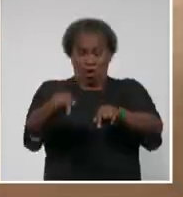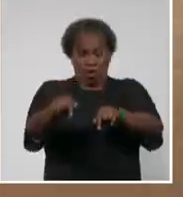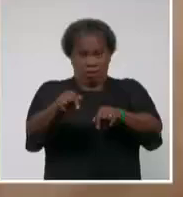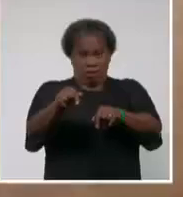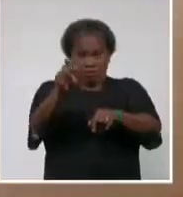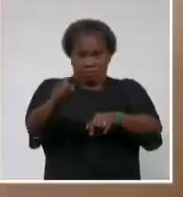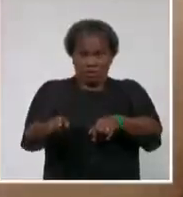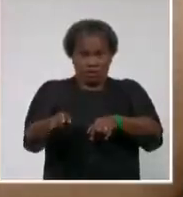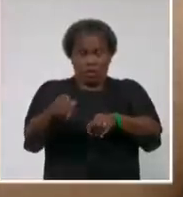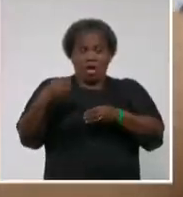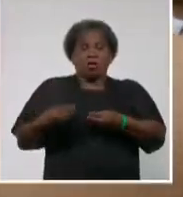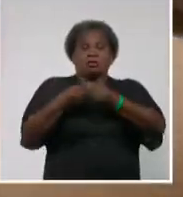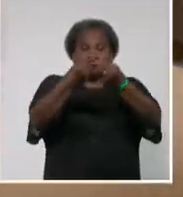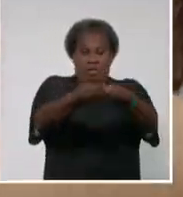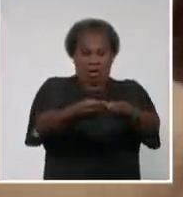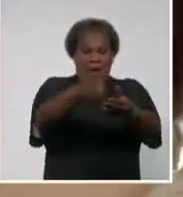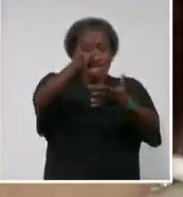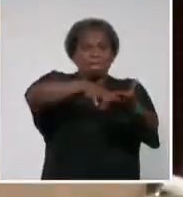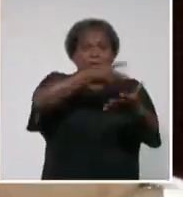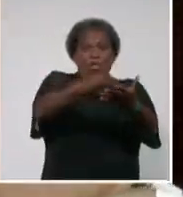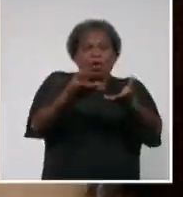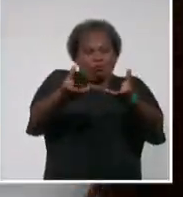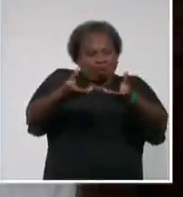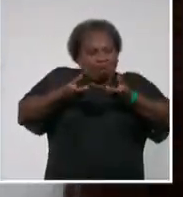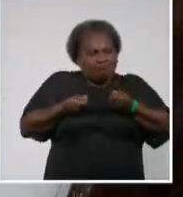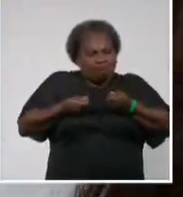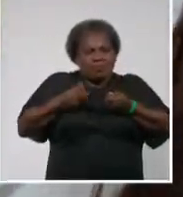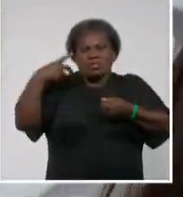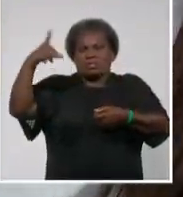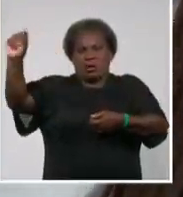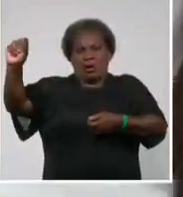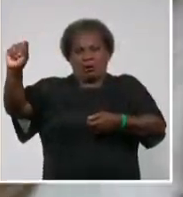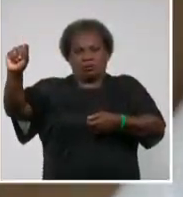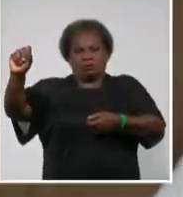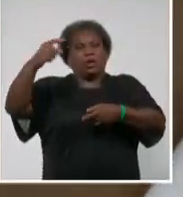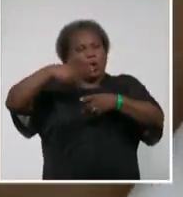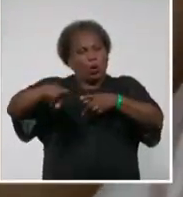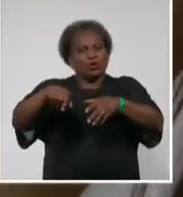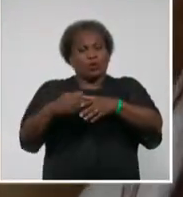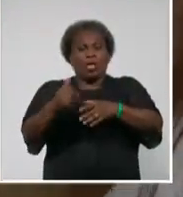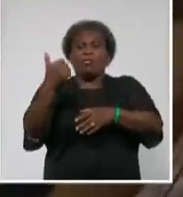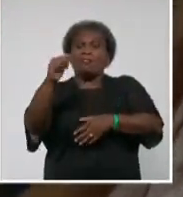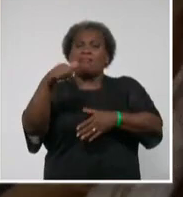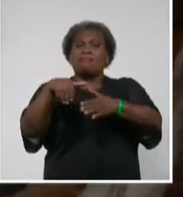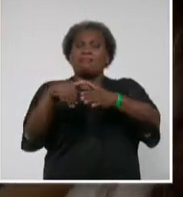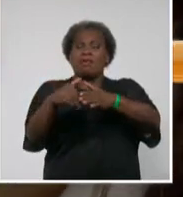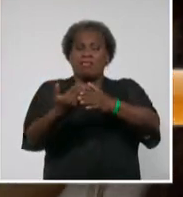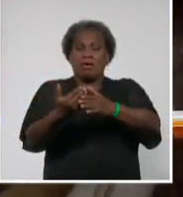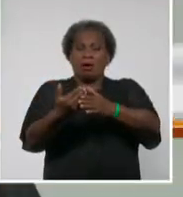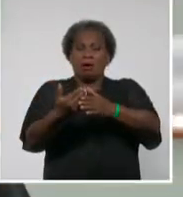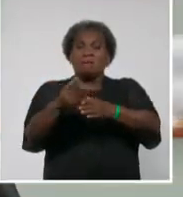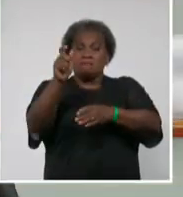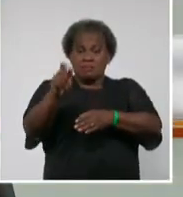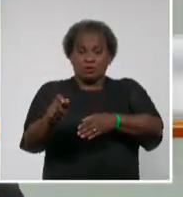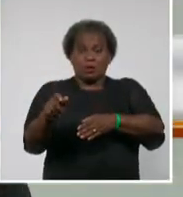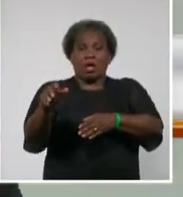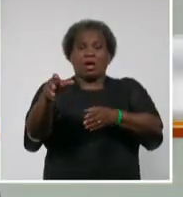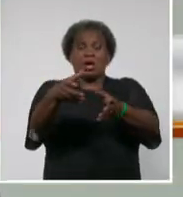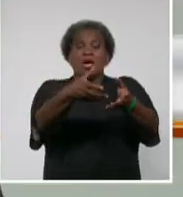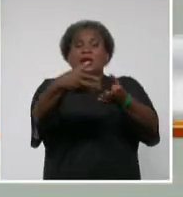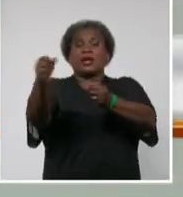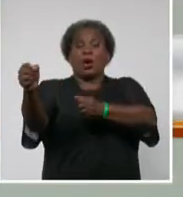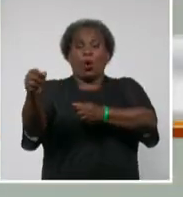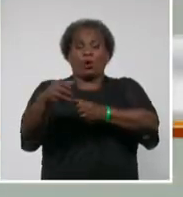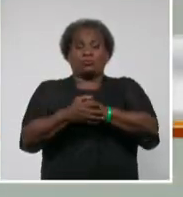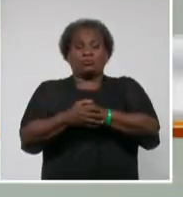El cliente llega, entrega el motor y se va. Y durante el día se le abre la cuenta. Y a los 10 días naturales el cliente va y recorre la cuenta. Bueno, hasta ahora